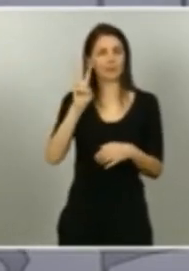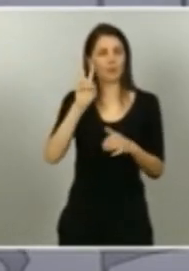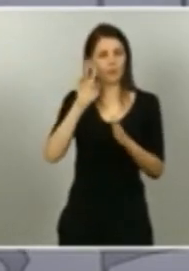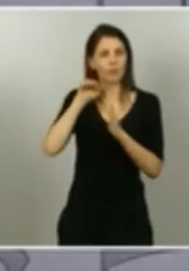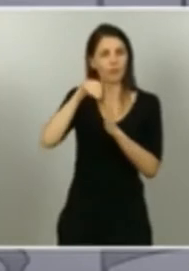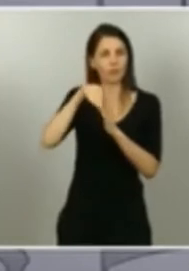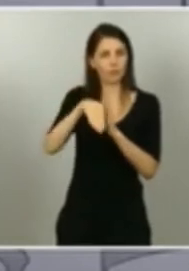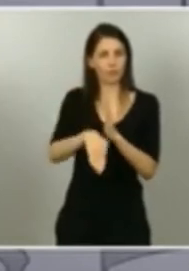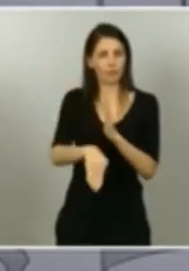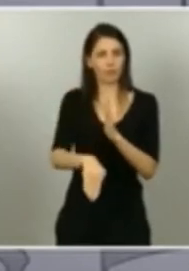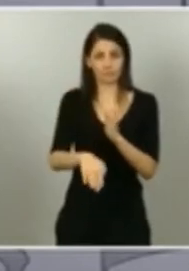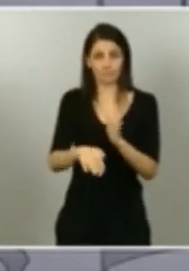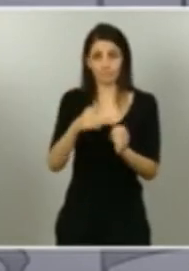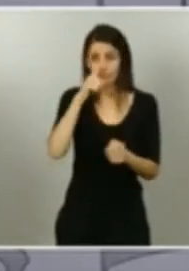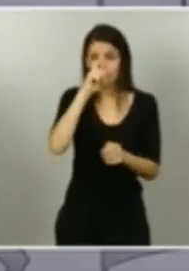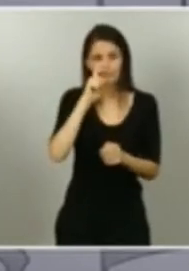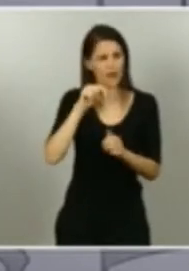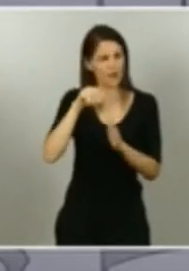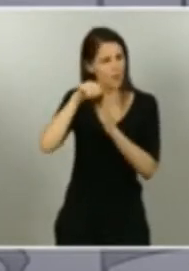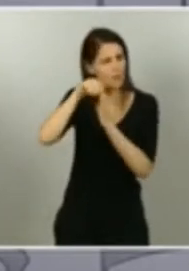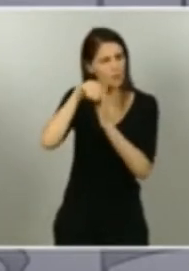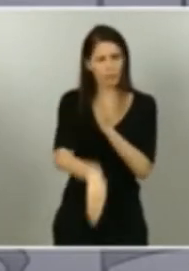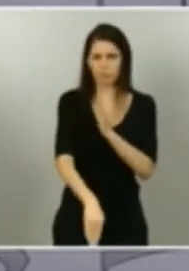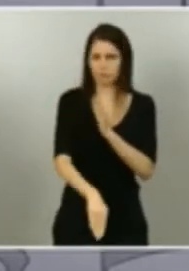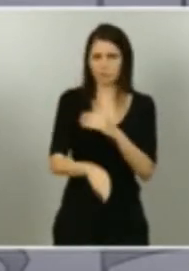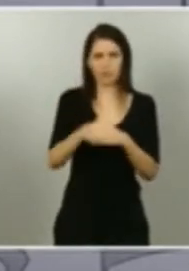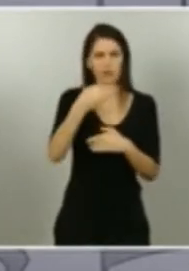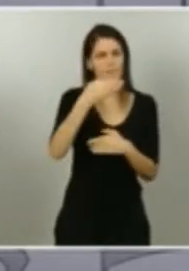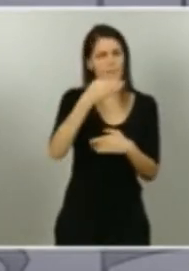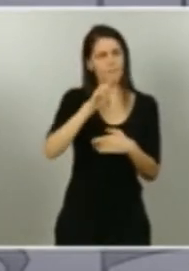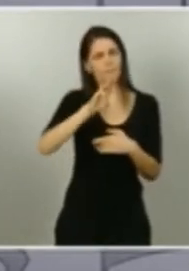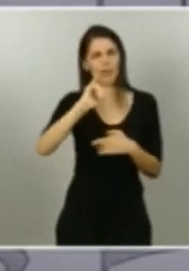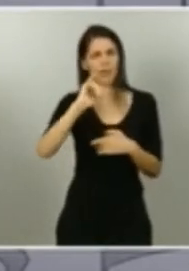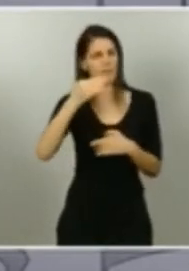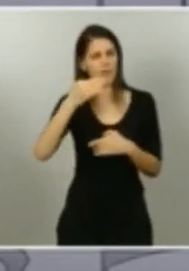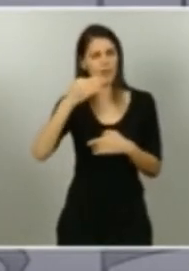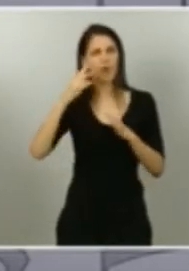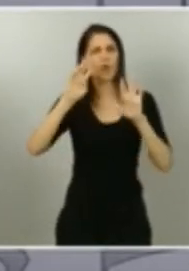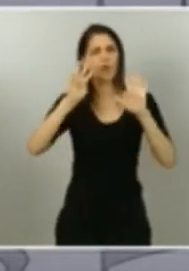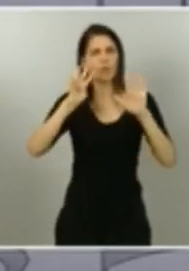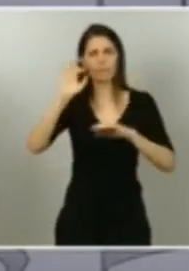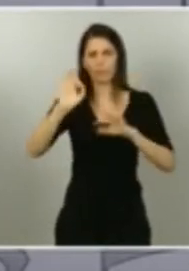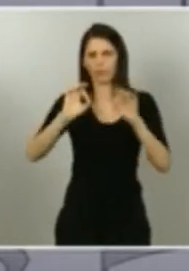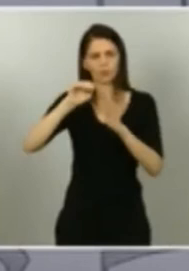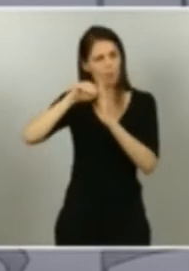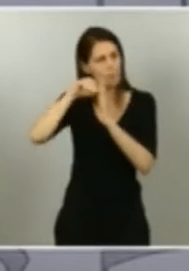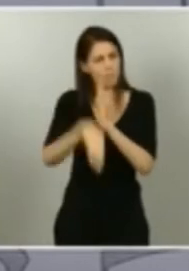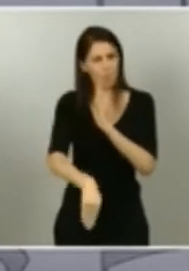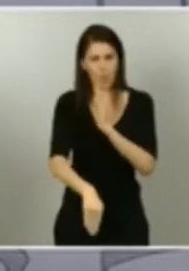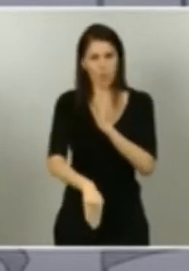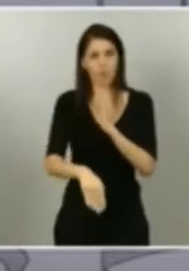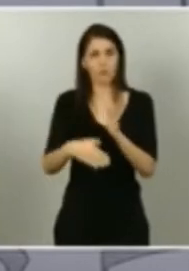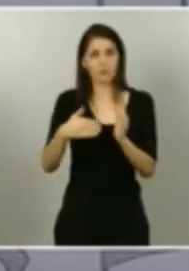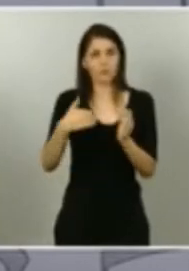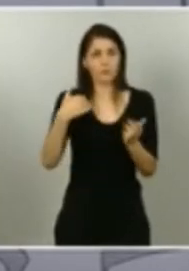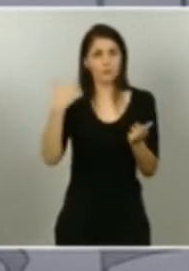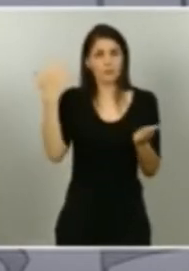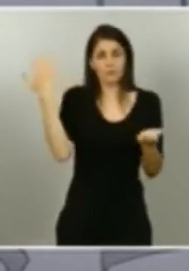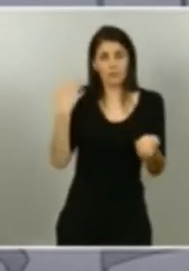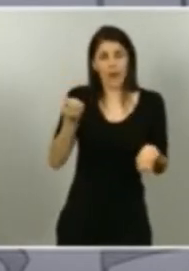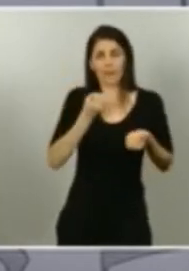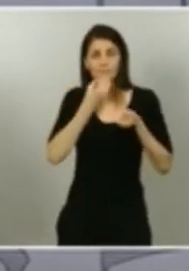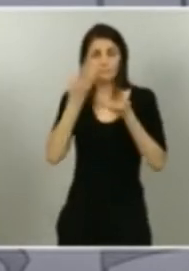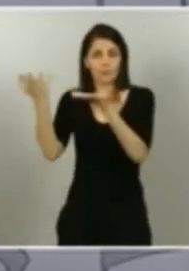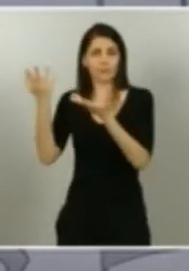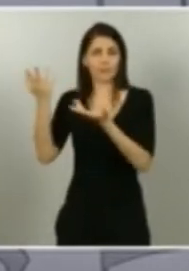y superará el 9% de nuestro Producto Interior Bruto, como hemos hecho ya llegar a Bruselas, y la recuperación será más prolongada y